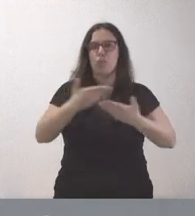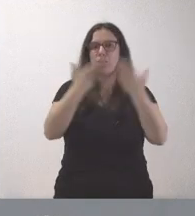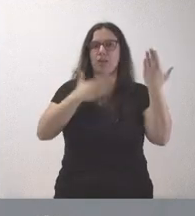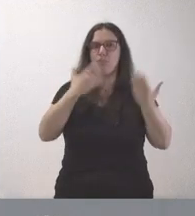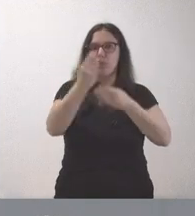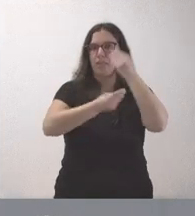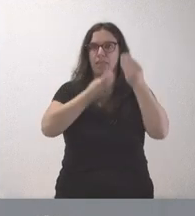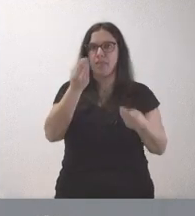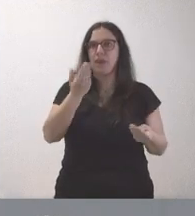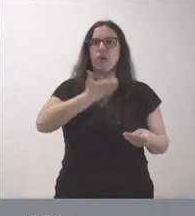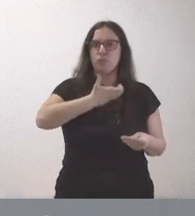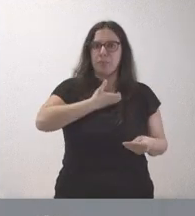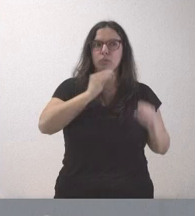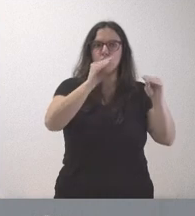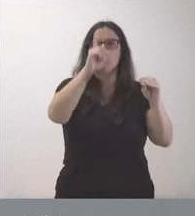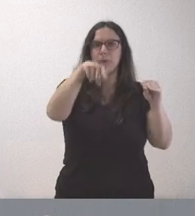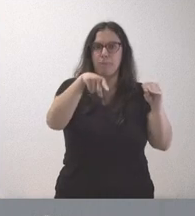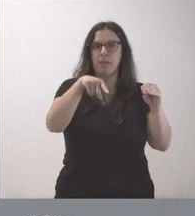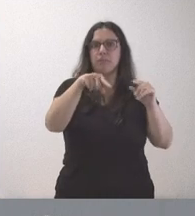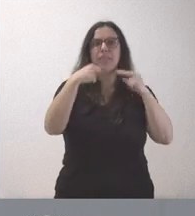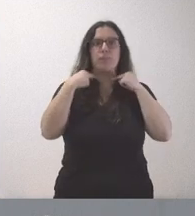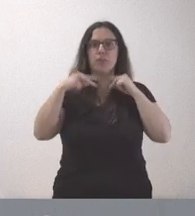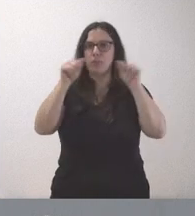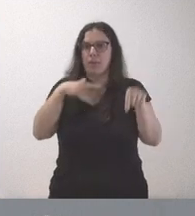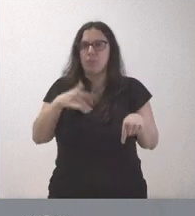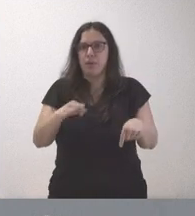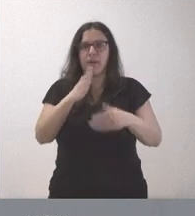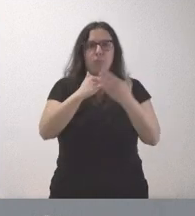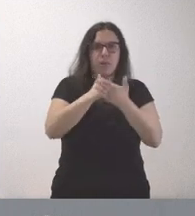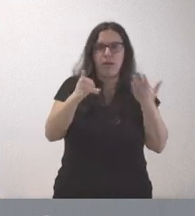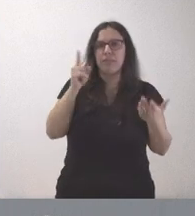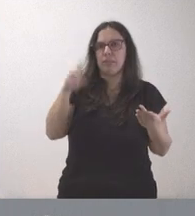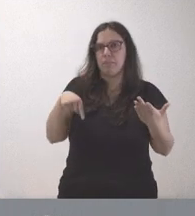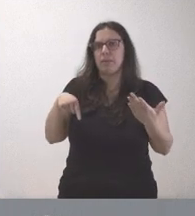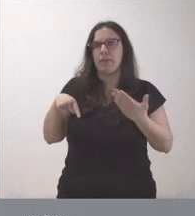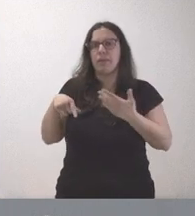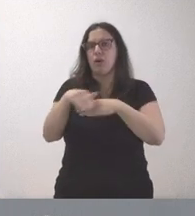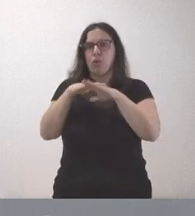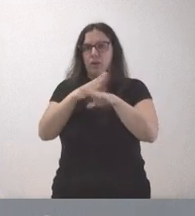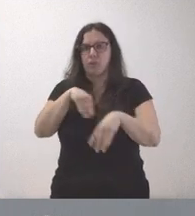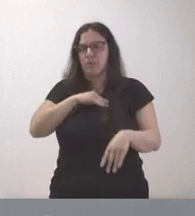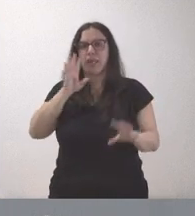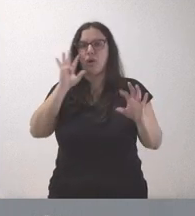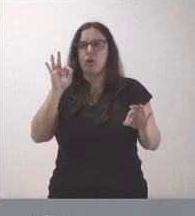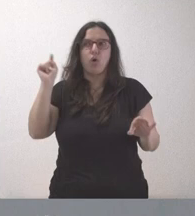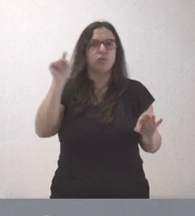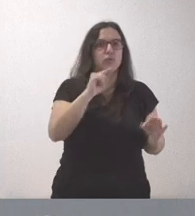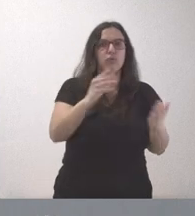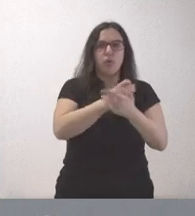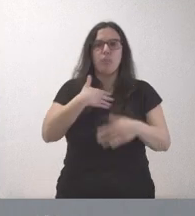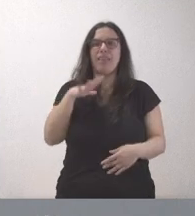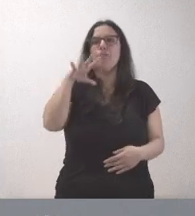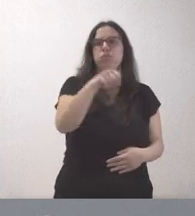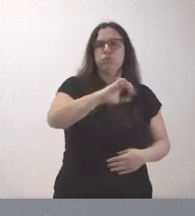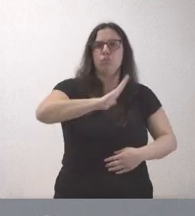puede expropiar cualquier ayuntamiento, una diputación provincial, una comunidad autónoma y también la propia administración del Estado. Y, por tanto, quien